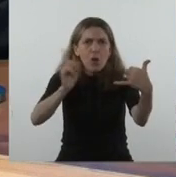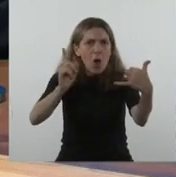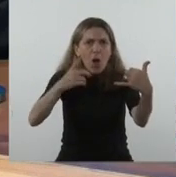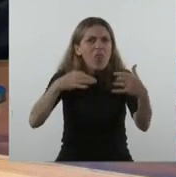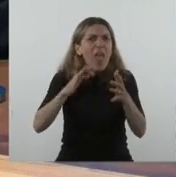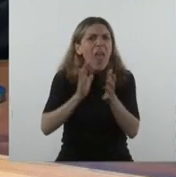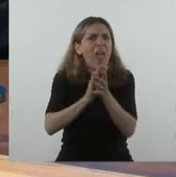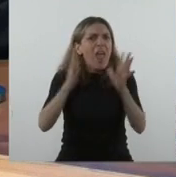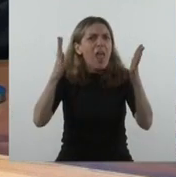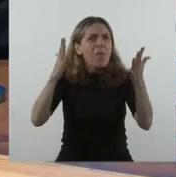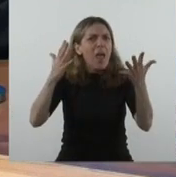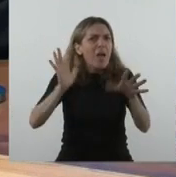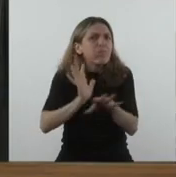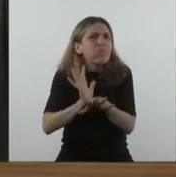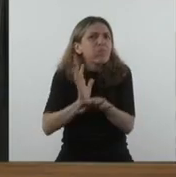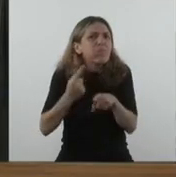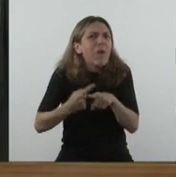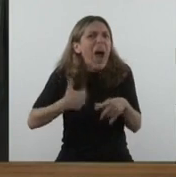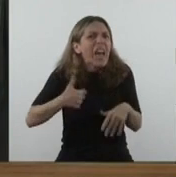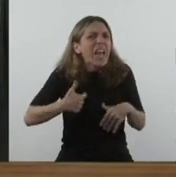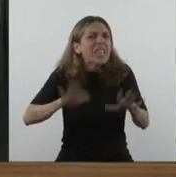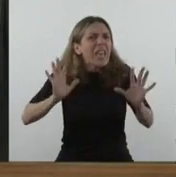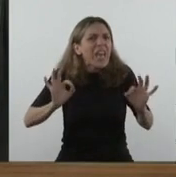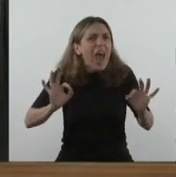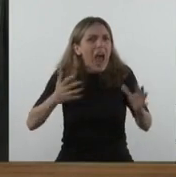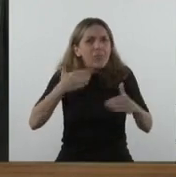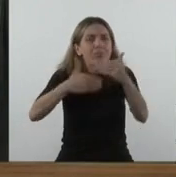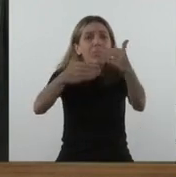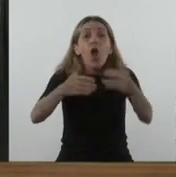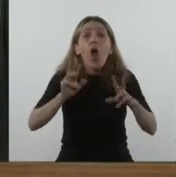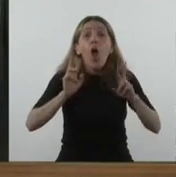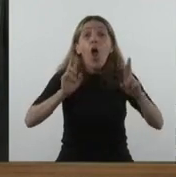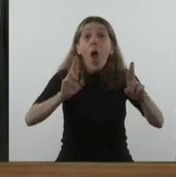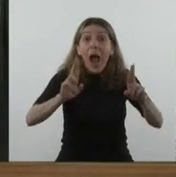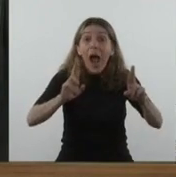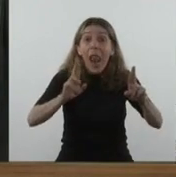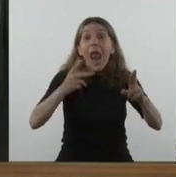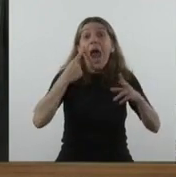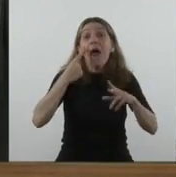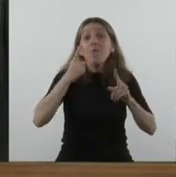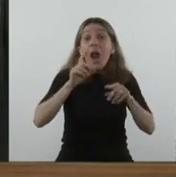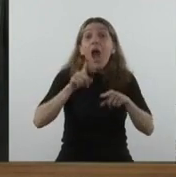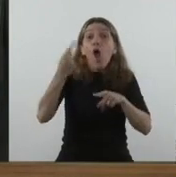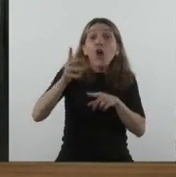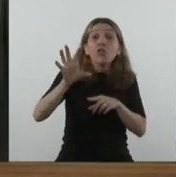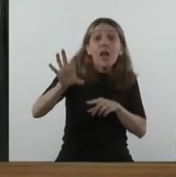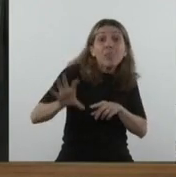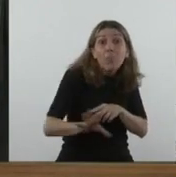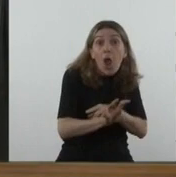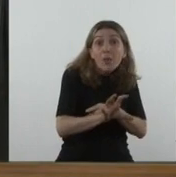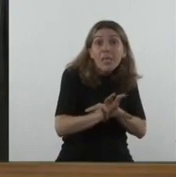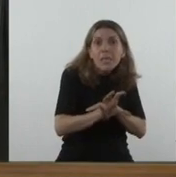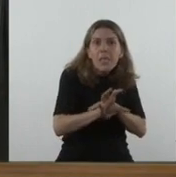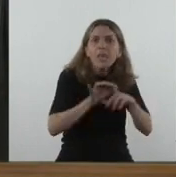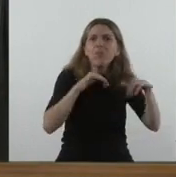celebrarlo como argentinos que somos y ojalá podamos abrir el fútbol al interior del país para que todo el interior del país también lo disfrute